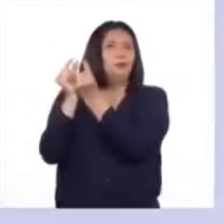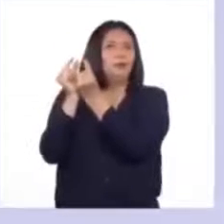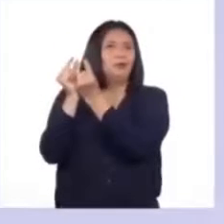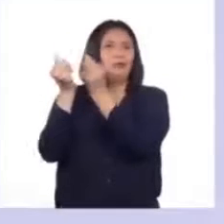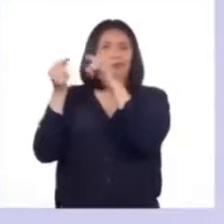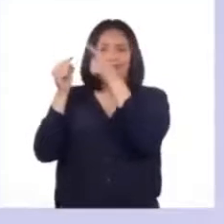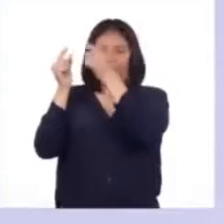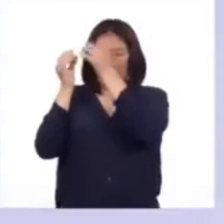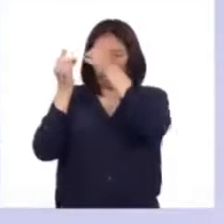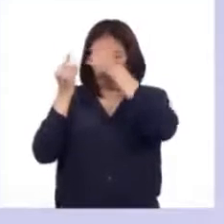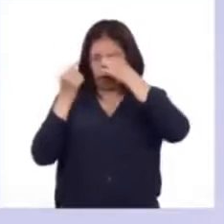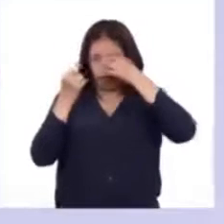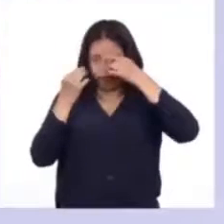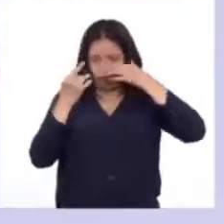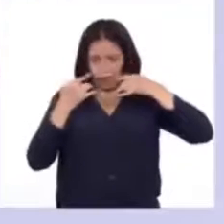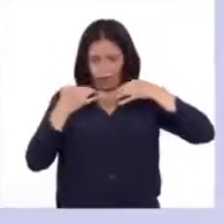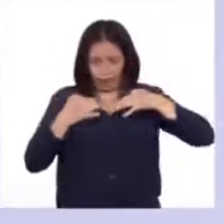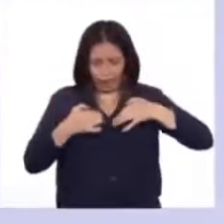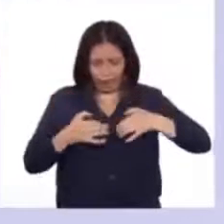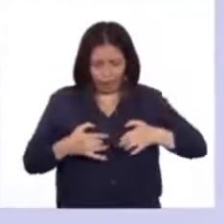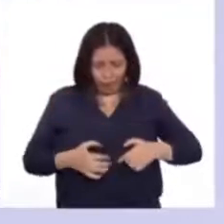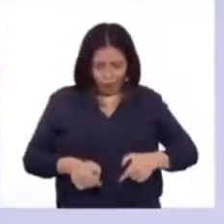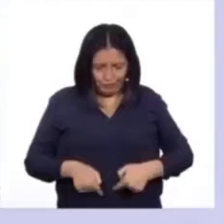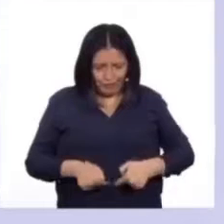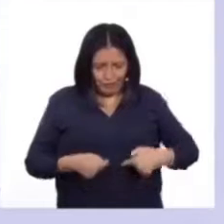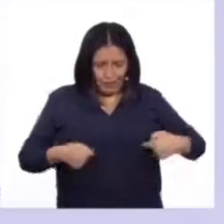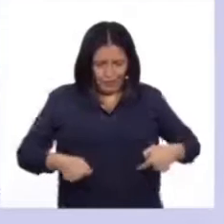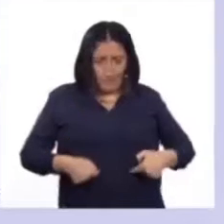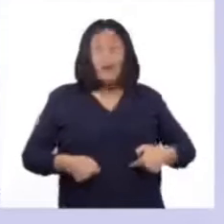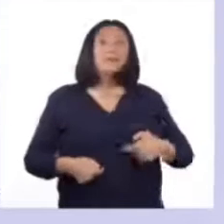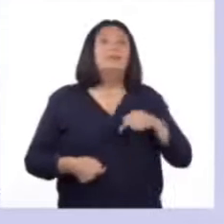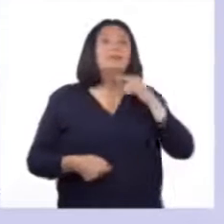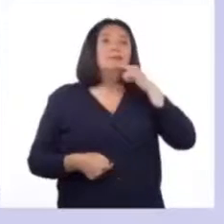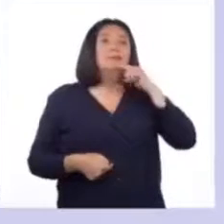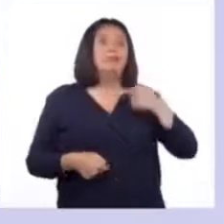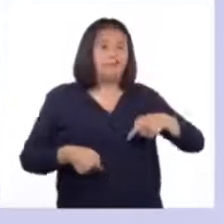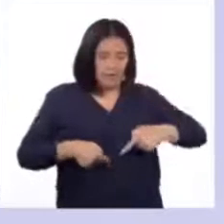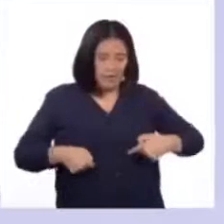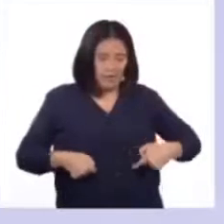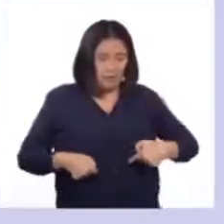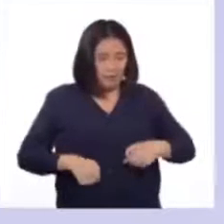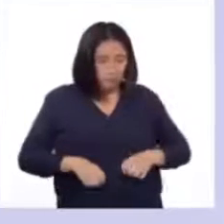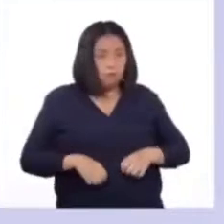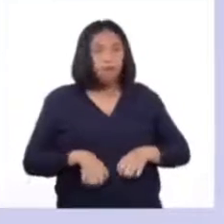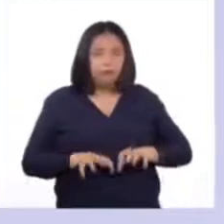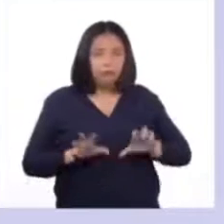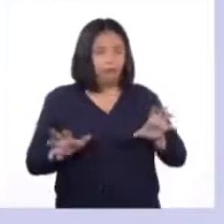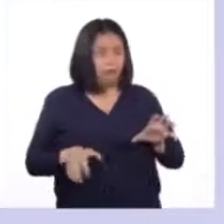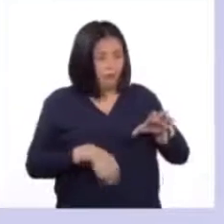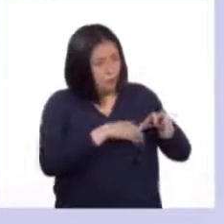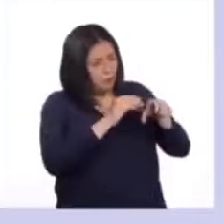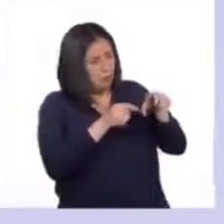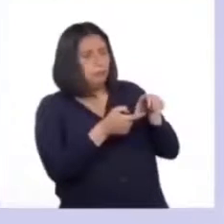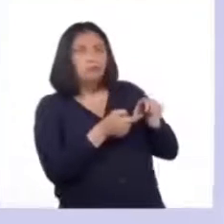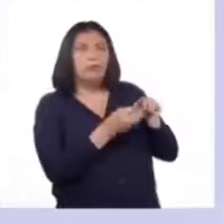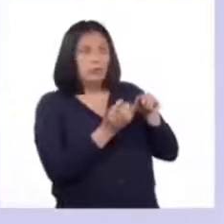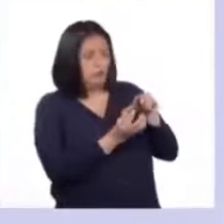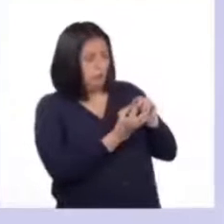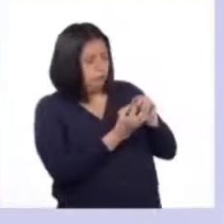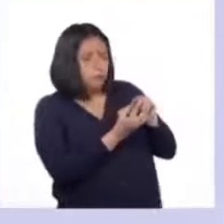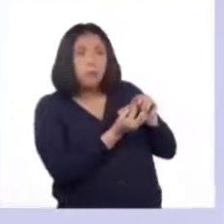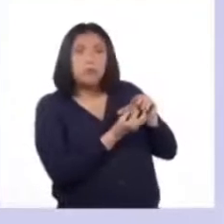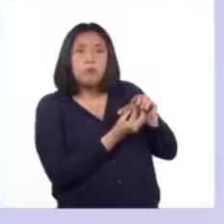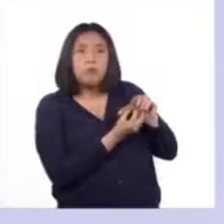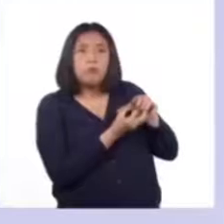emprenden un largo viaje hacia los ovarios de las mujeres, donde ocasionan dos efectos. Maduración de